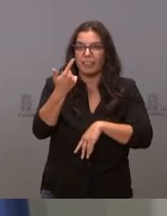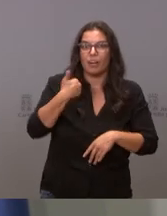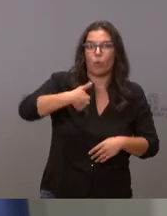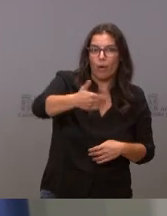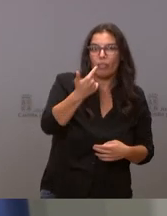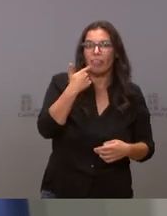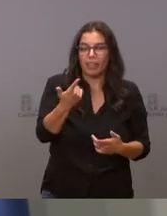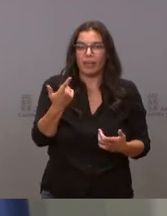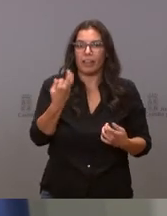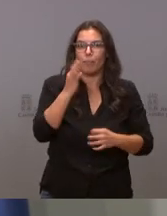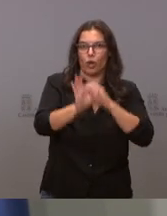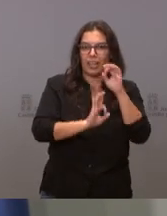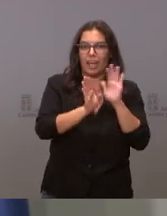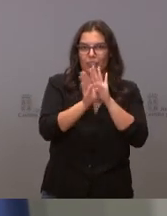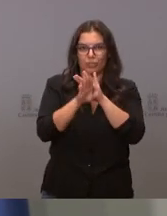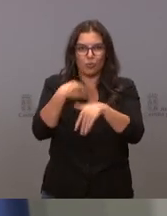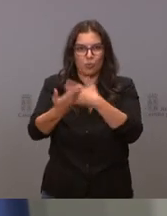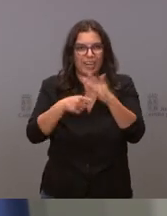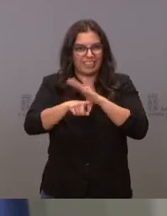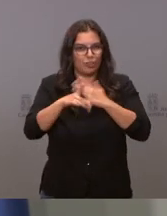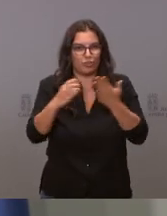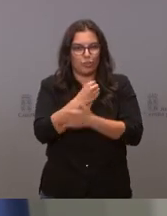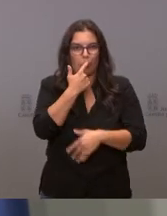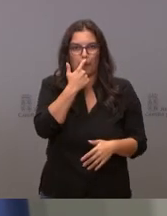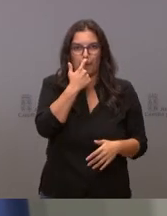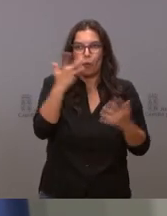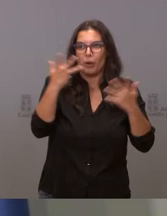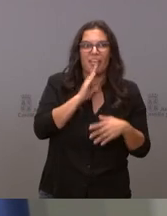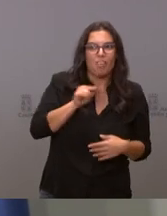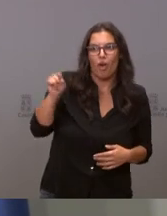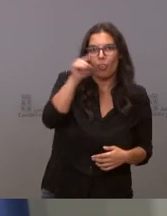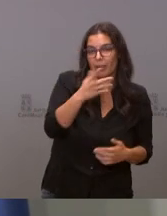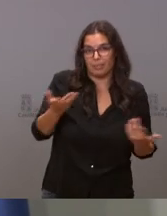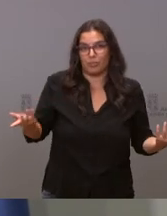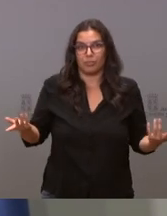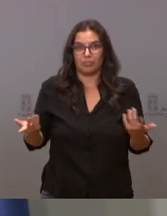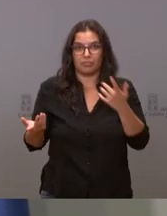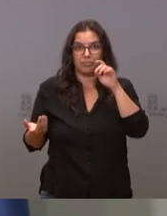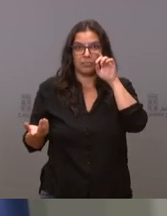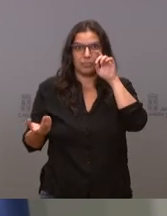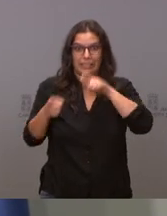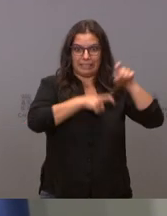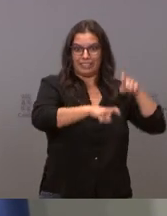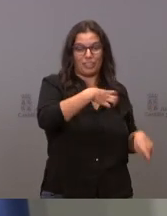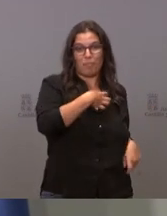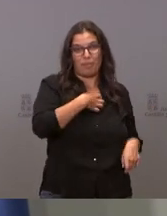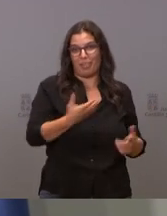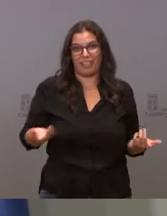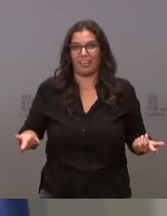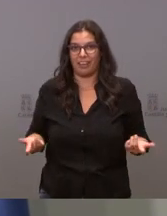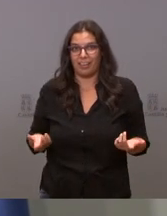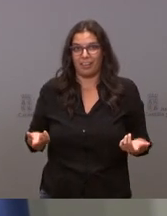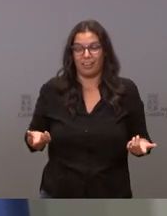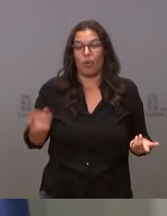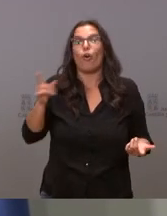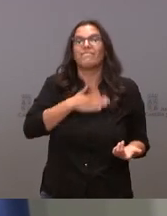que decirle dónde se hacen los análisis dónde están las urgencias claro no podemos volver a la casilla de salida o qué es lo que